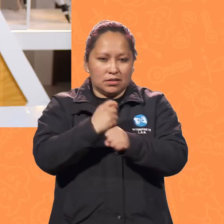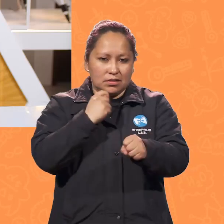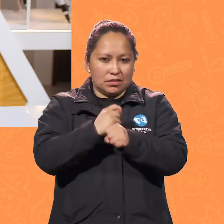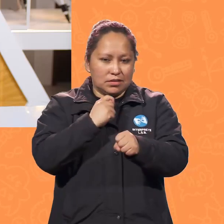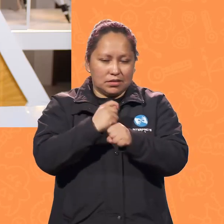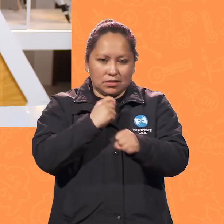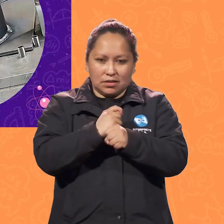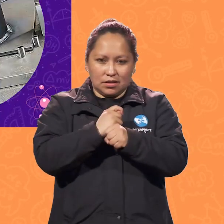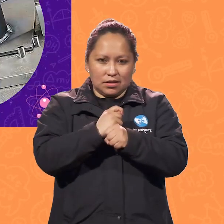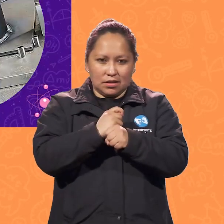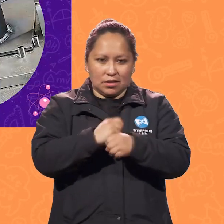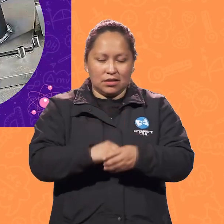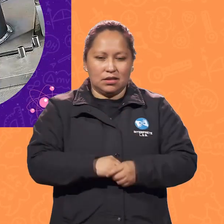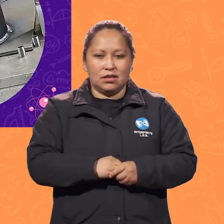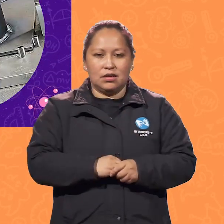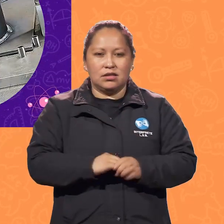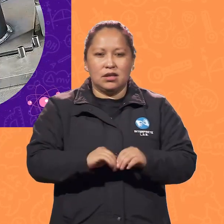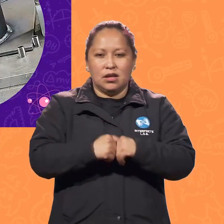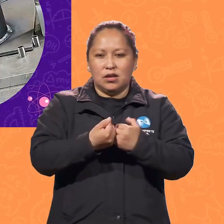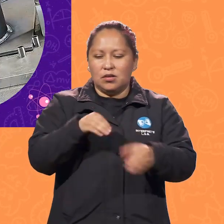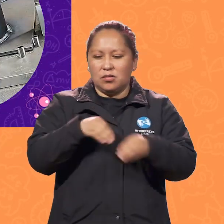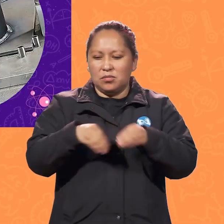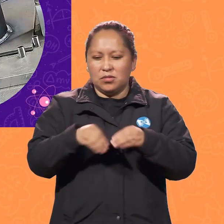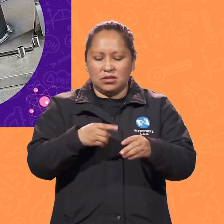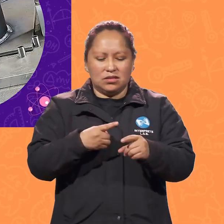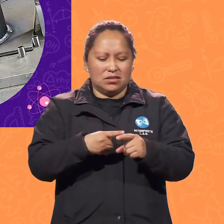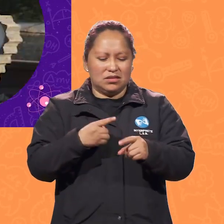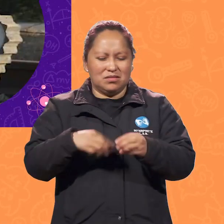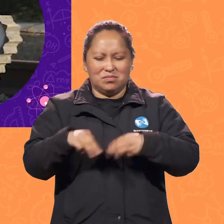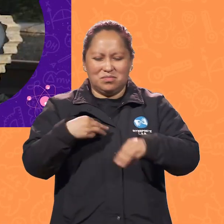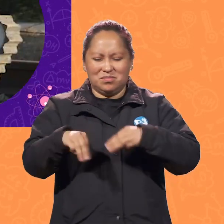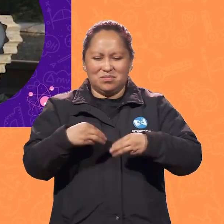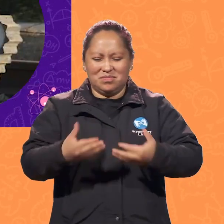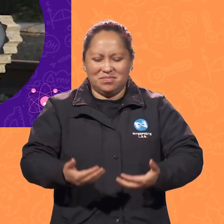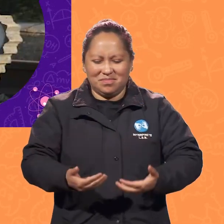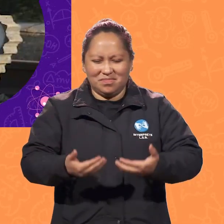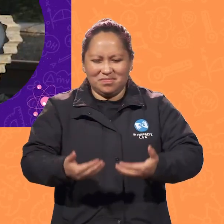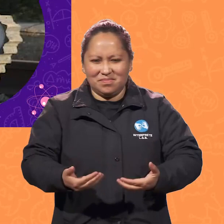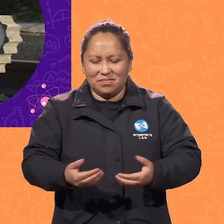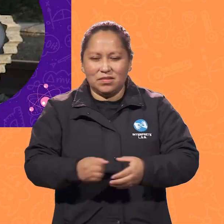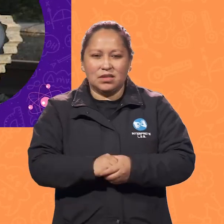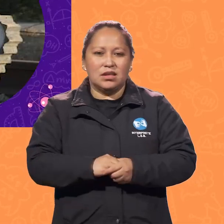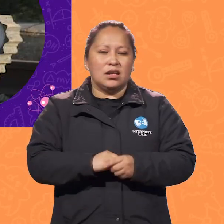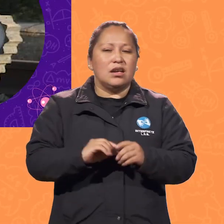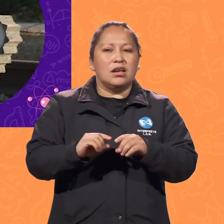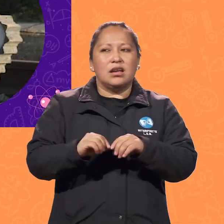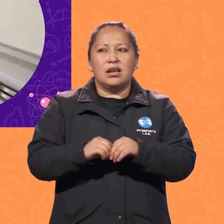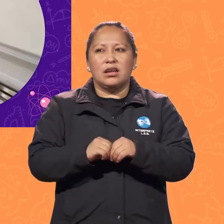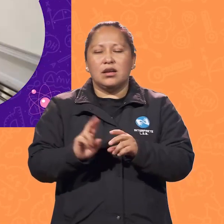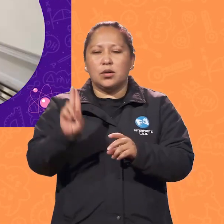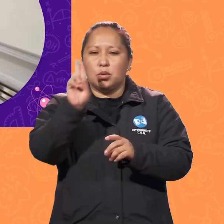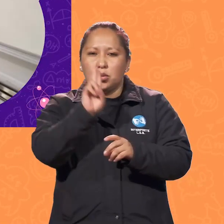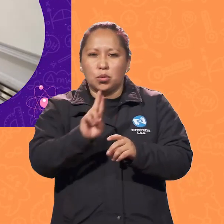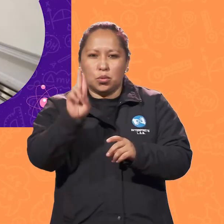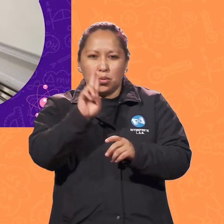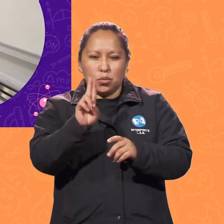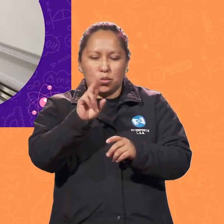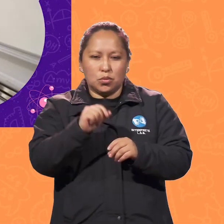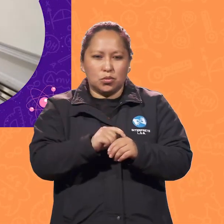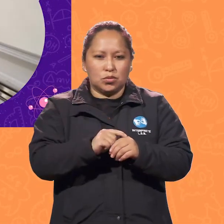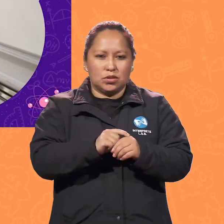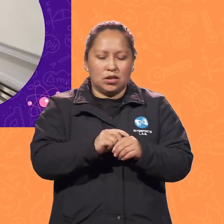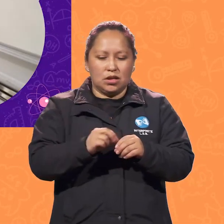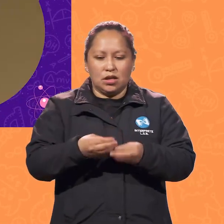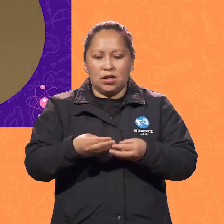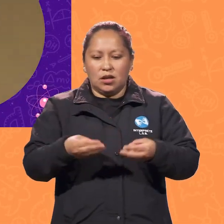mortales para el ser humano, como realizar soldaduras, mover objetos pesados, desactivar bombas, manipular sustancias radioactivas